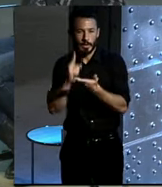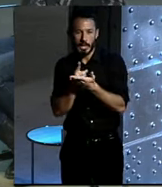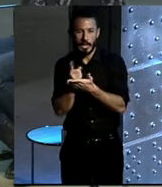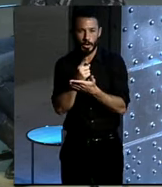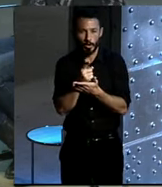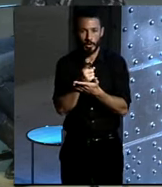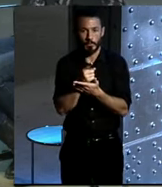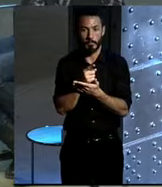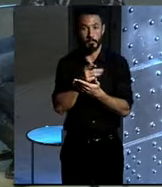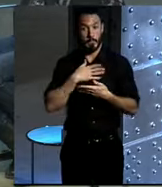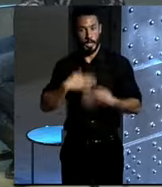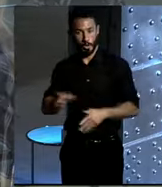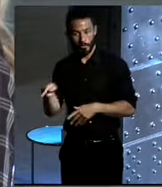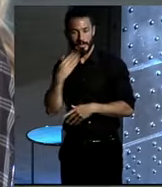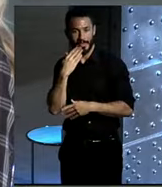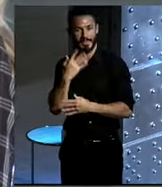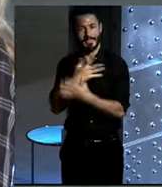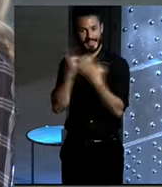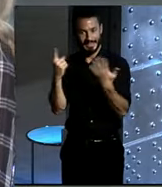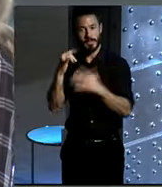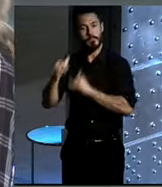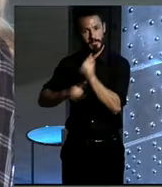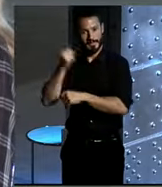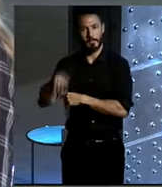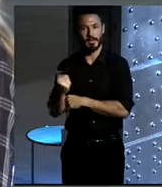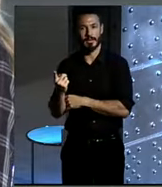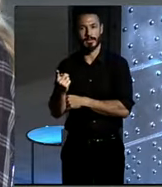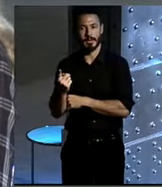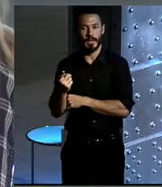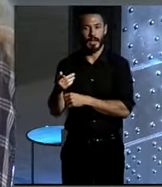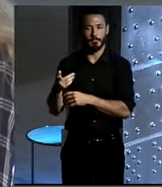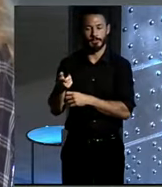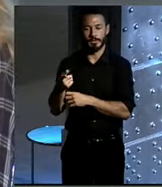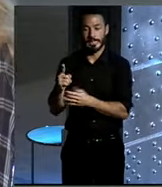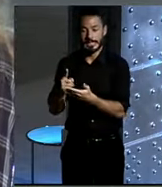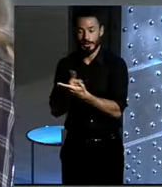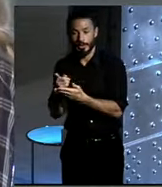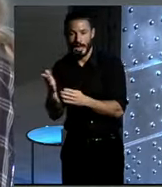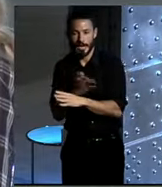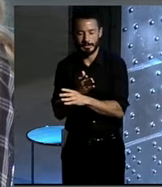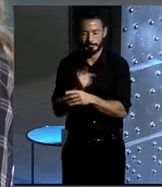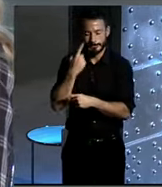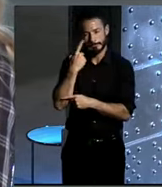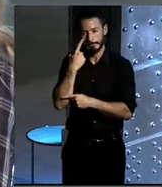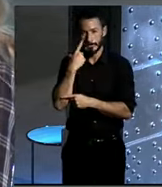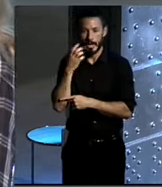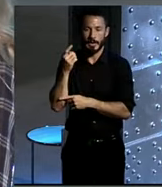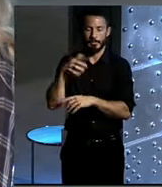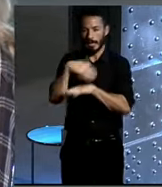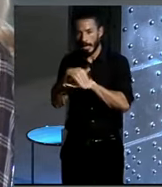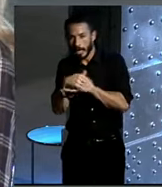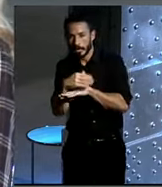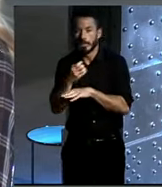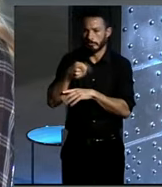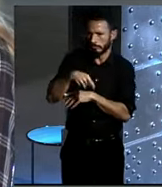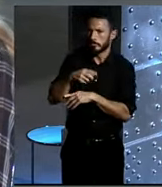años que también va en bici, entonces cuando hay que ir a un punto A, B, pues lo miras antes en el mapa, ¿sabes? Te interesa ir por tal calle, por tal otra y evitar esto y